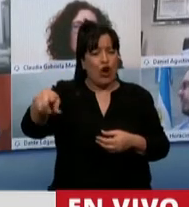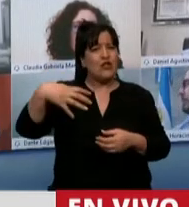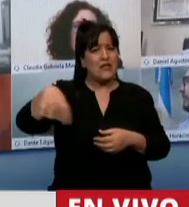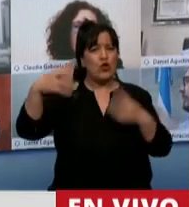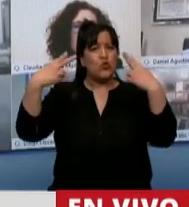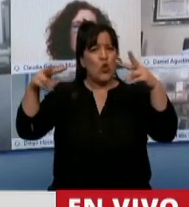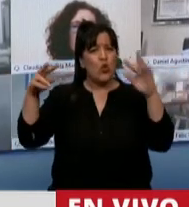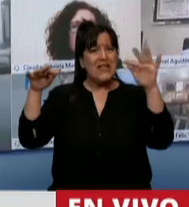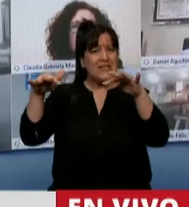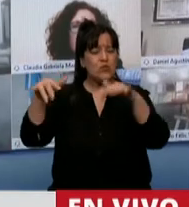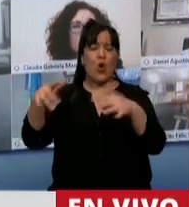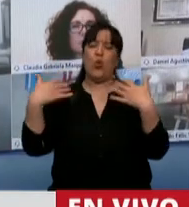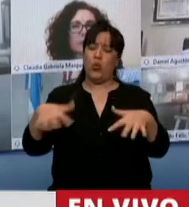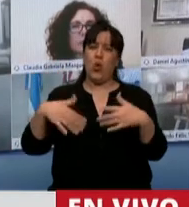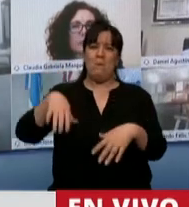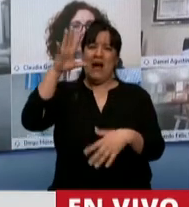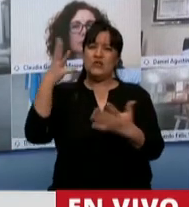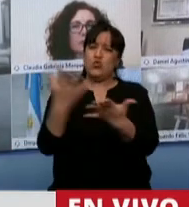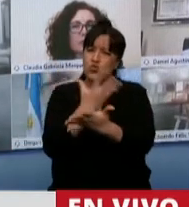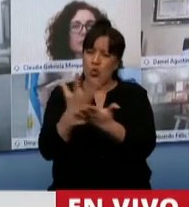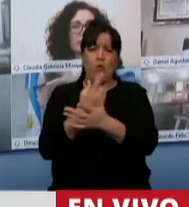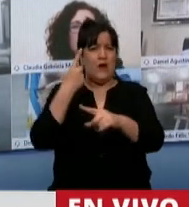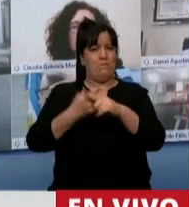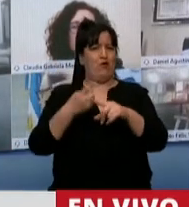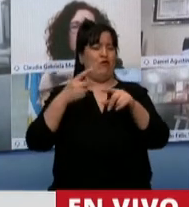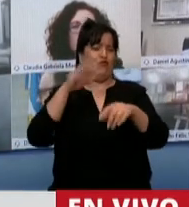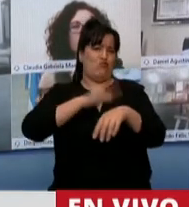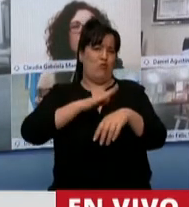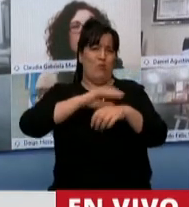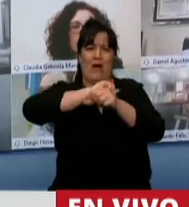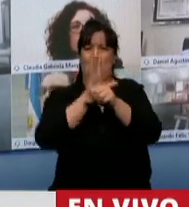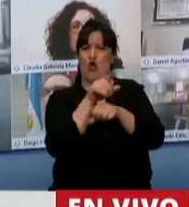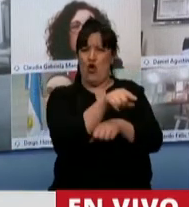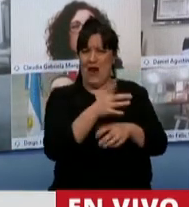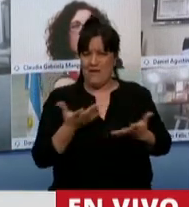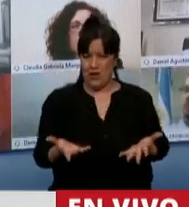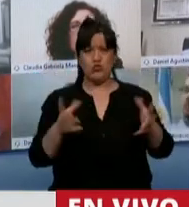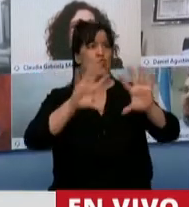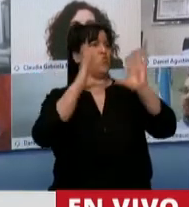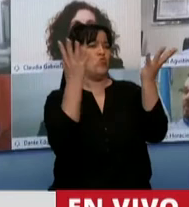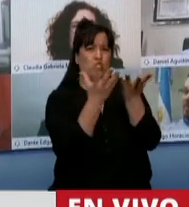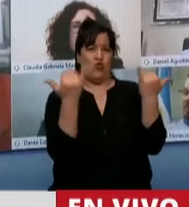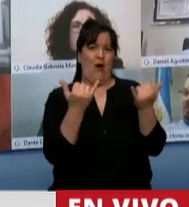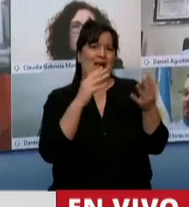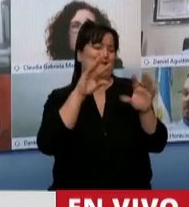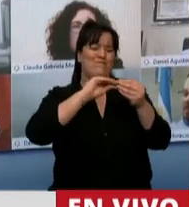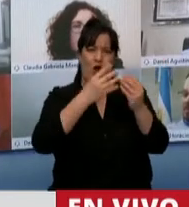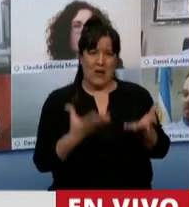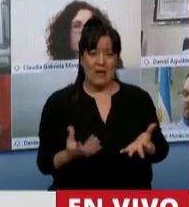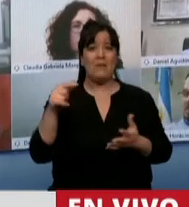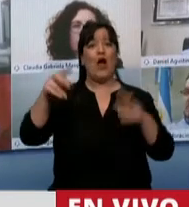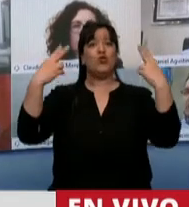sectores económicos que ha sido más golpeado por esta pandemia que afecta a escala global. En Argentina el turismo